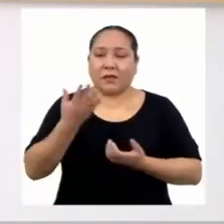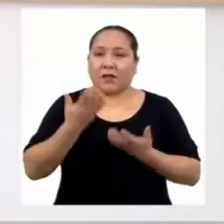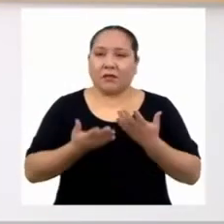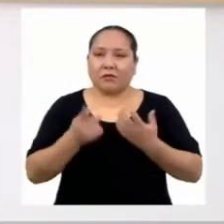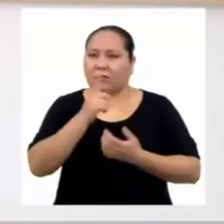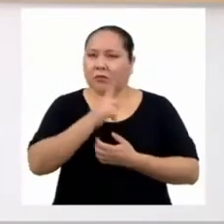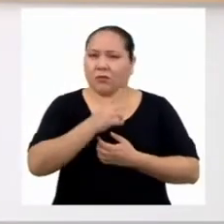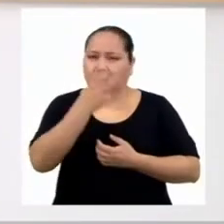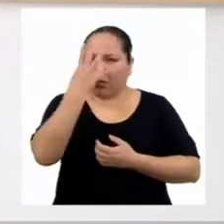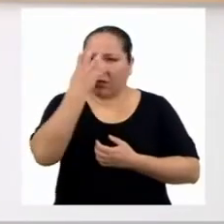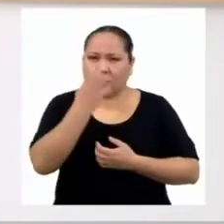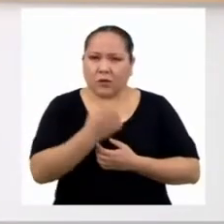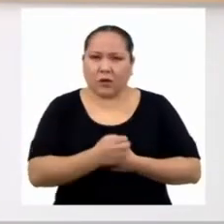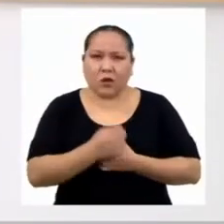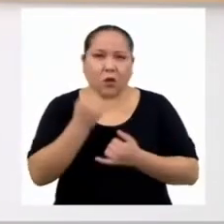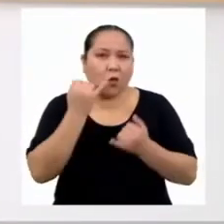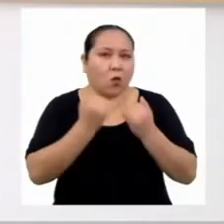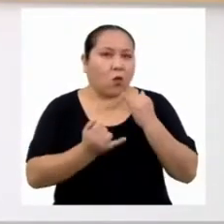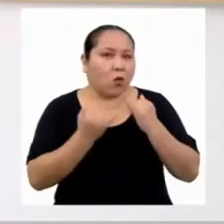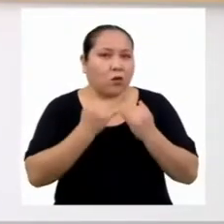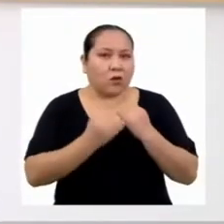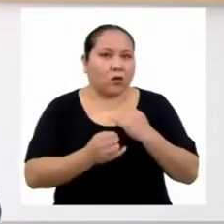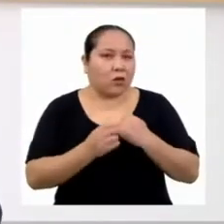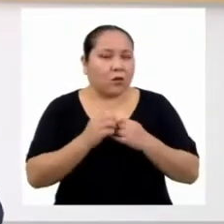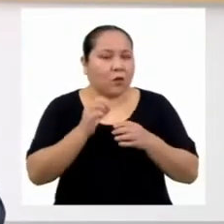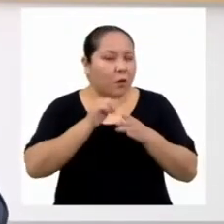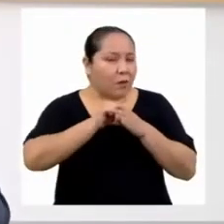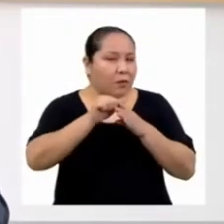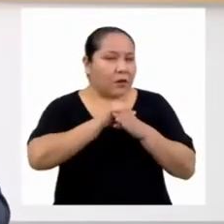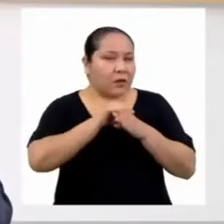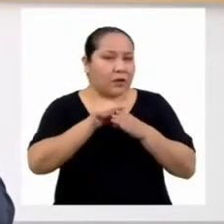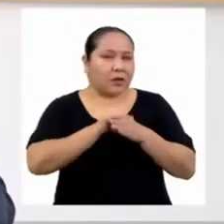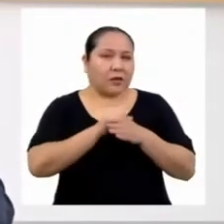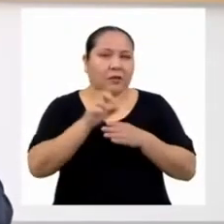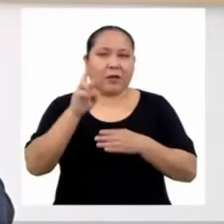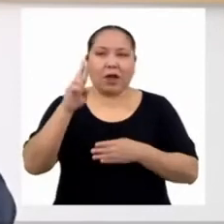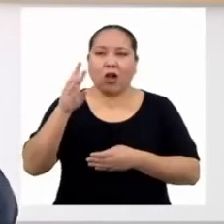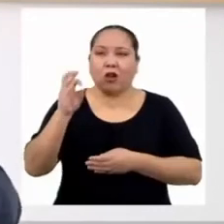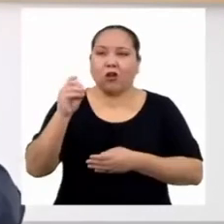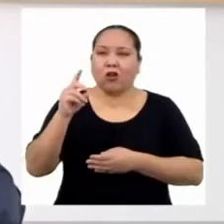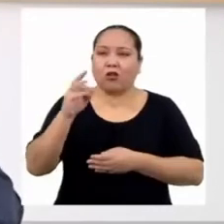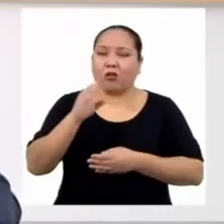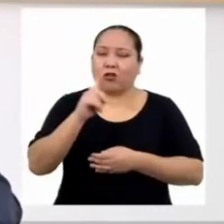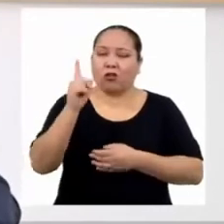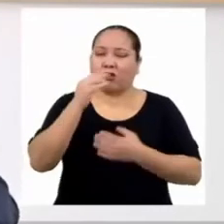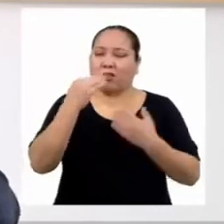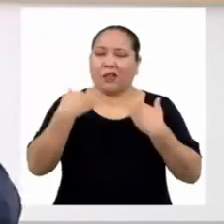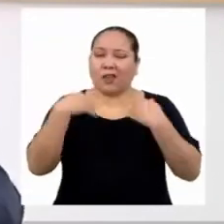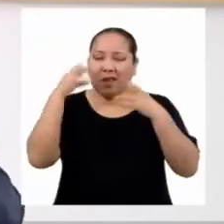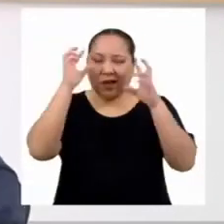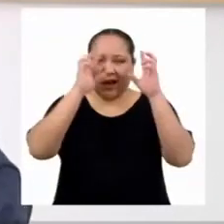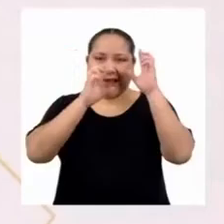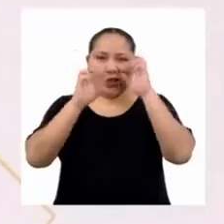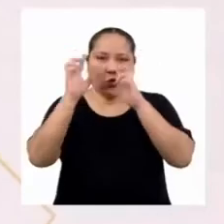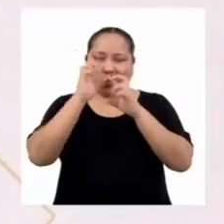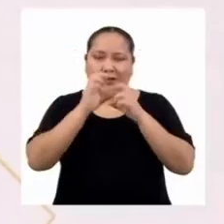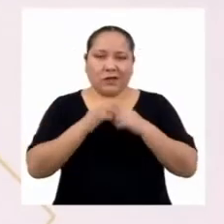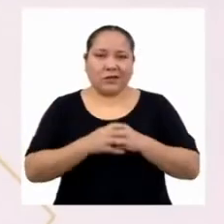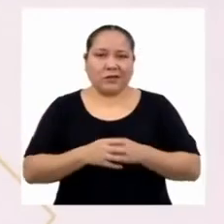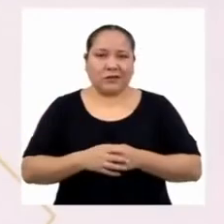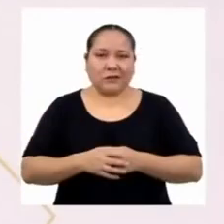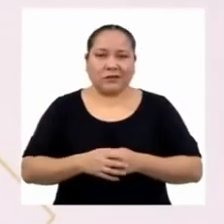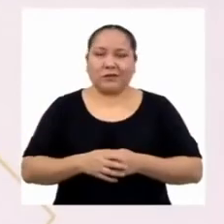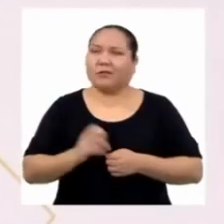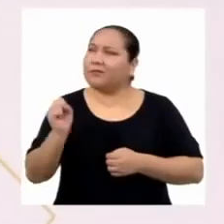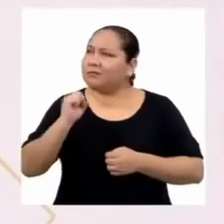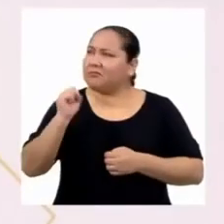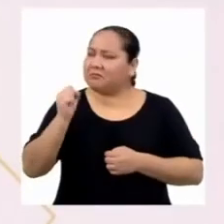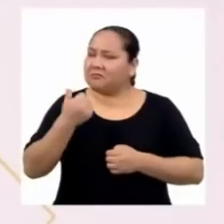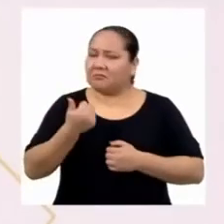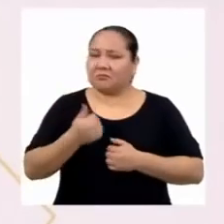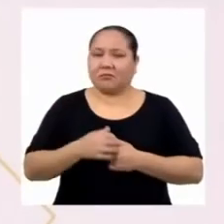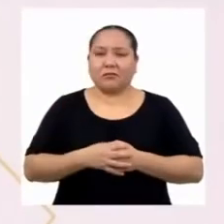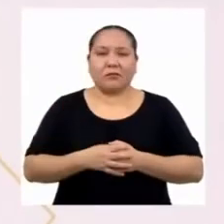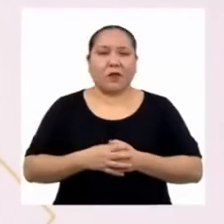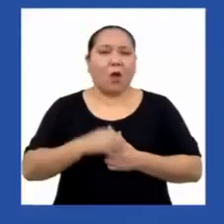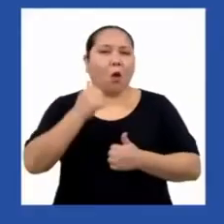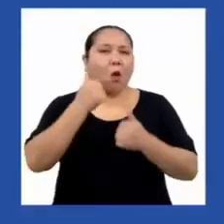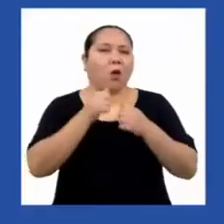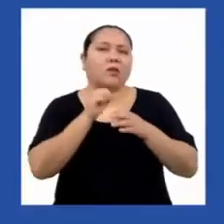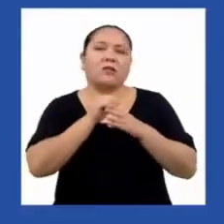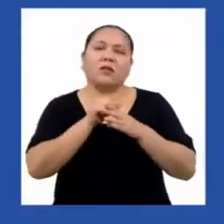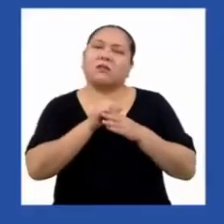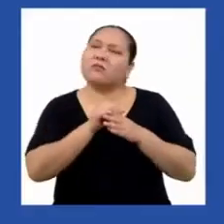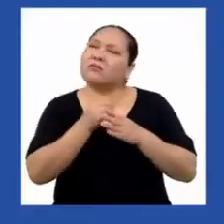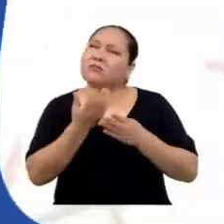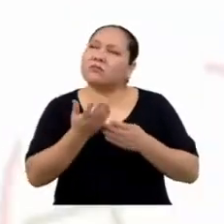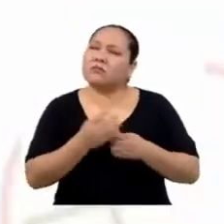molestaría si hacemos un último reto. Como para que a Rodrigo no le quede ninguna duda. ¿Qué dices? Está bien. ¿Cuál es la situación?